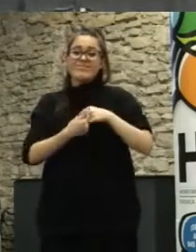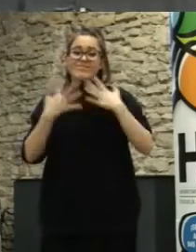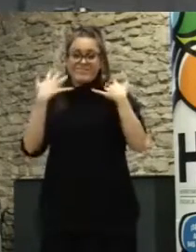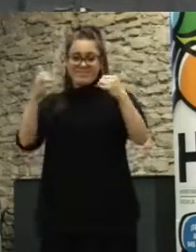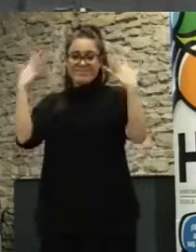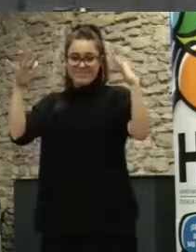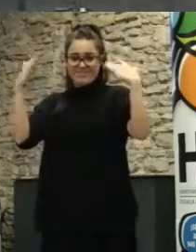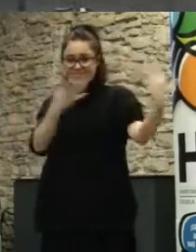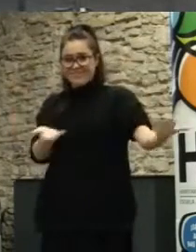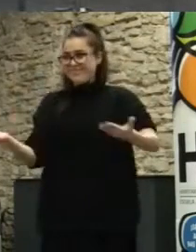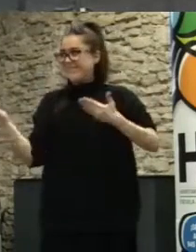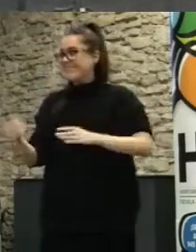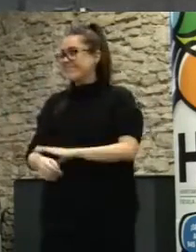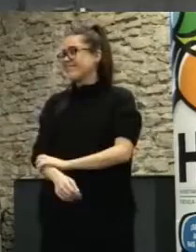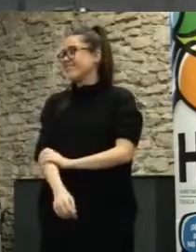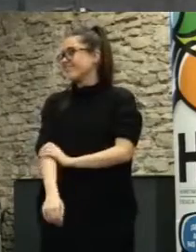Muchas gracias Gracias